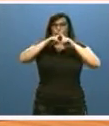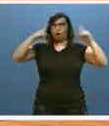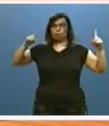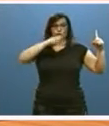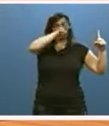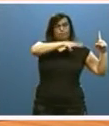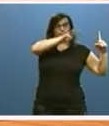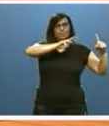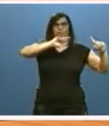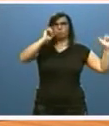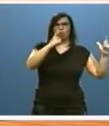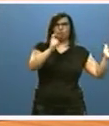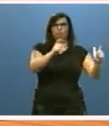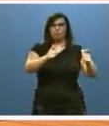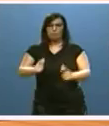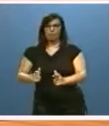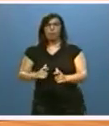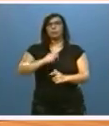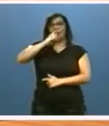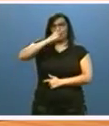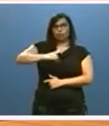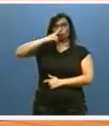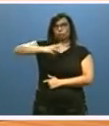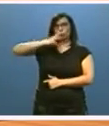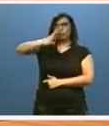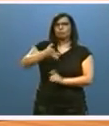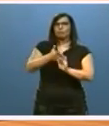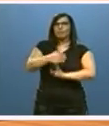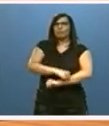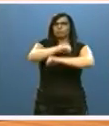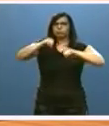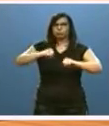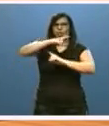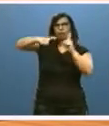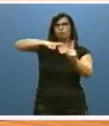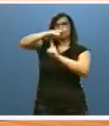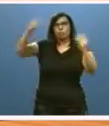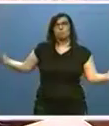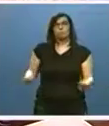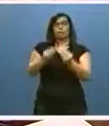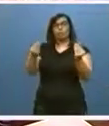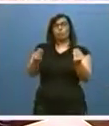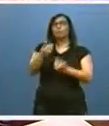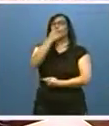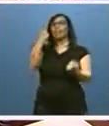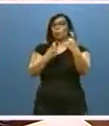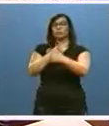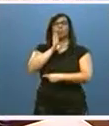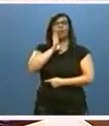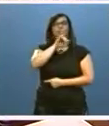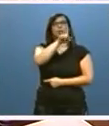primer trimestre que va adquiriendo, además, mayor fuerza cada año. La EPA señaló también